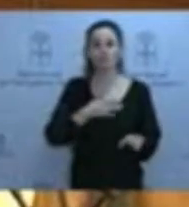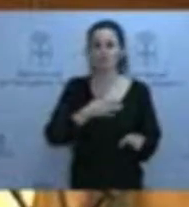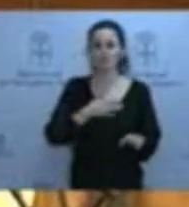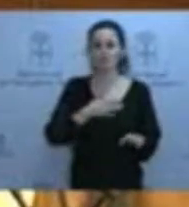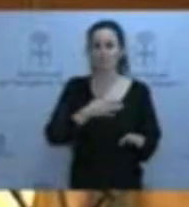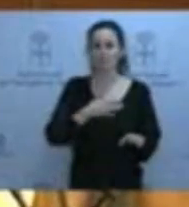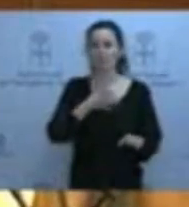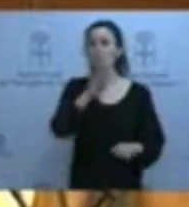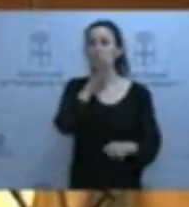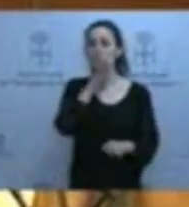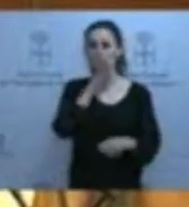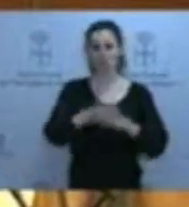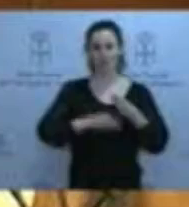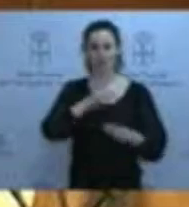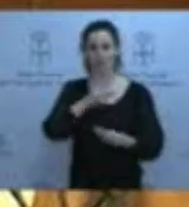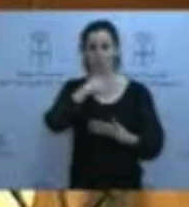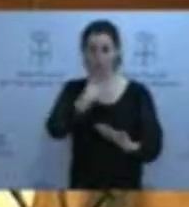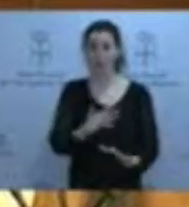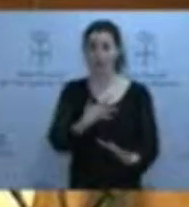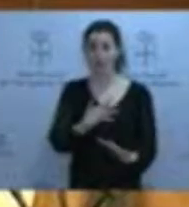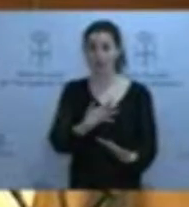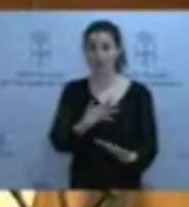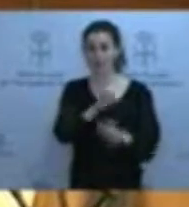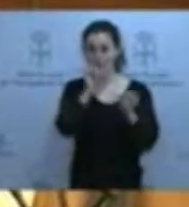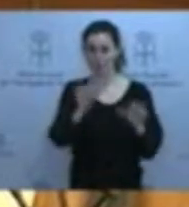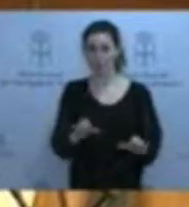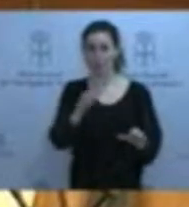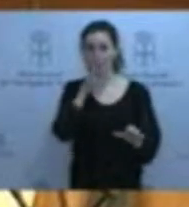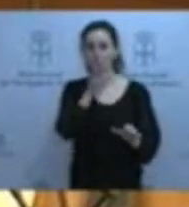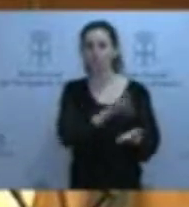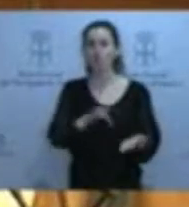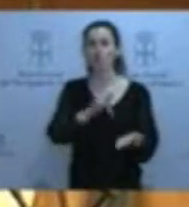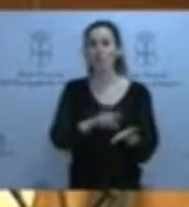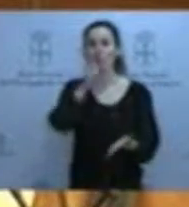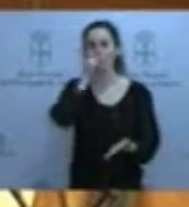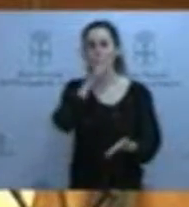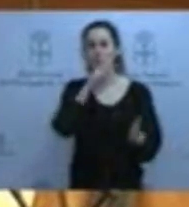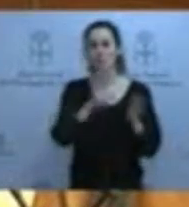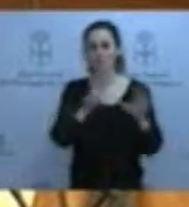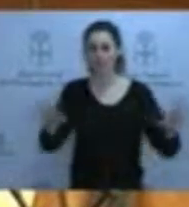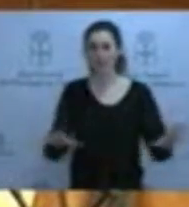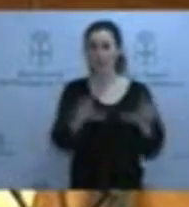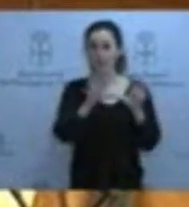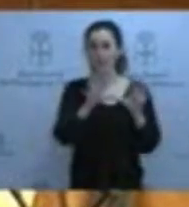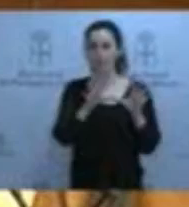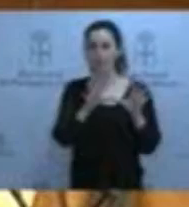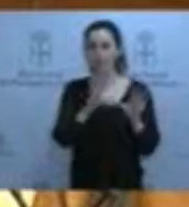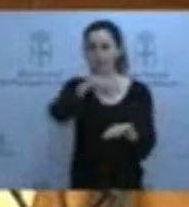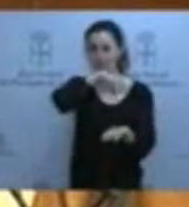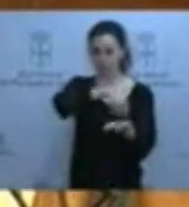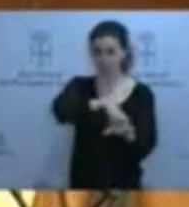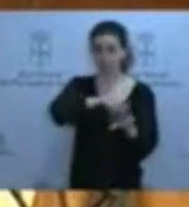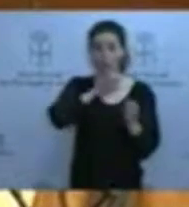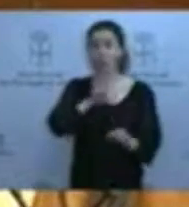estamos actuando también como estamos actuando. Se ha abordado el equipamiento en el año 2010. Los envites del mar lo han derribado